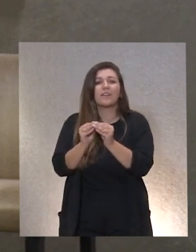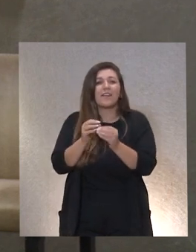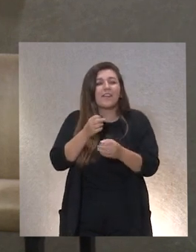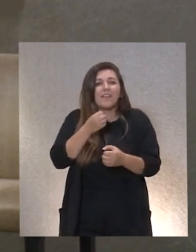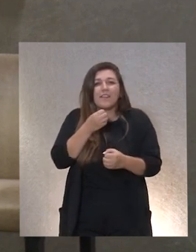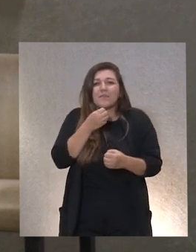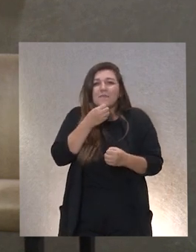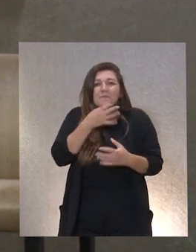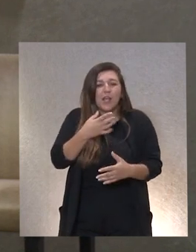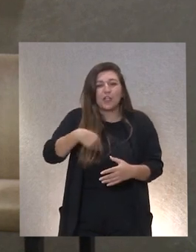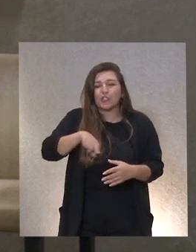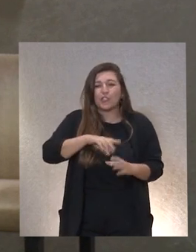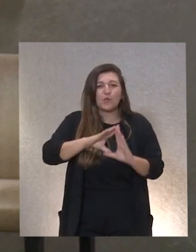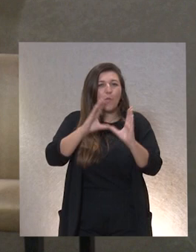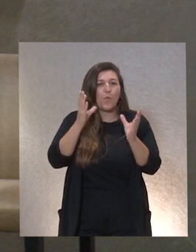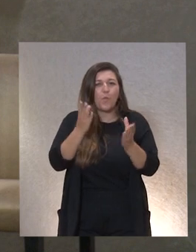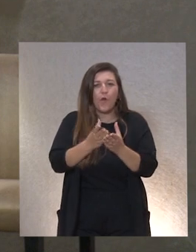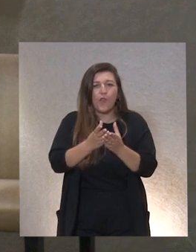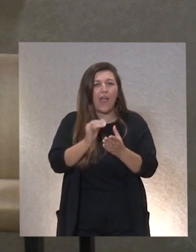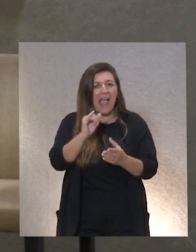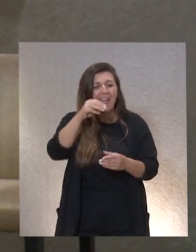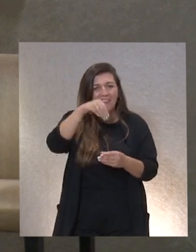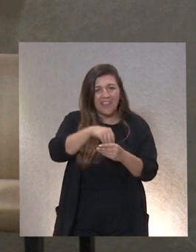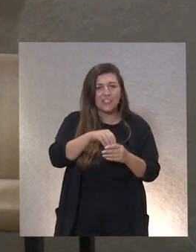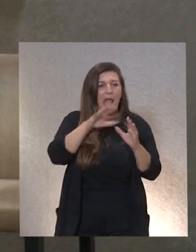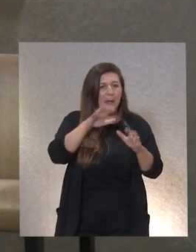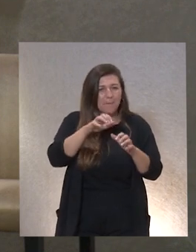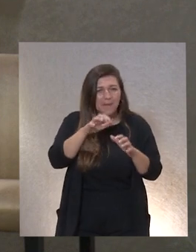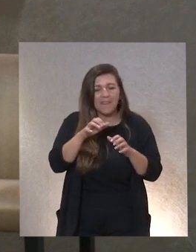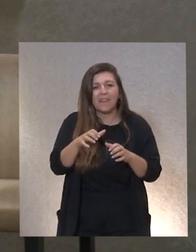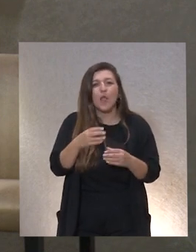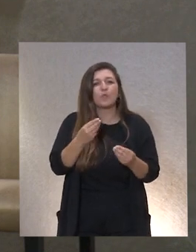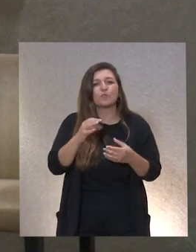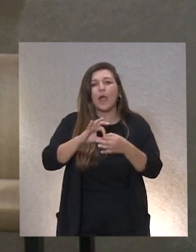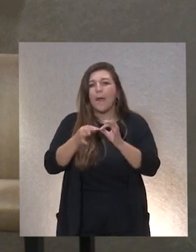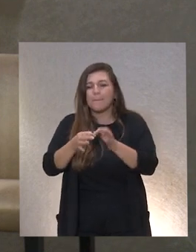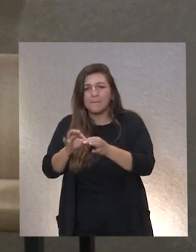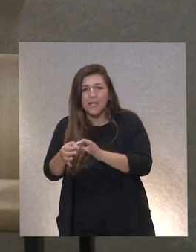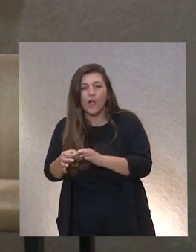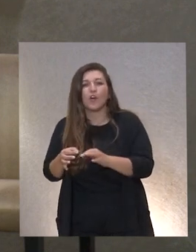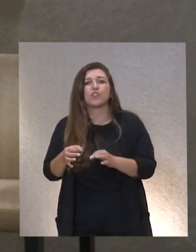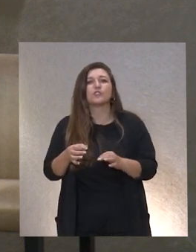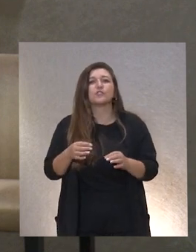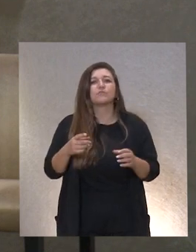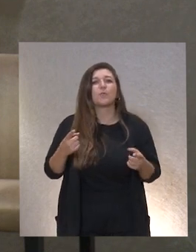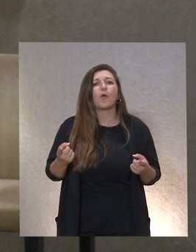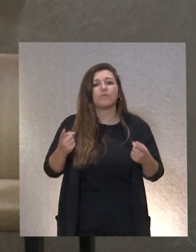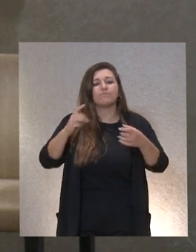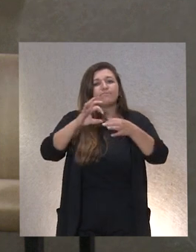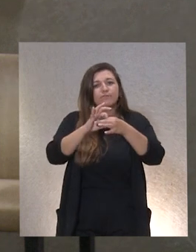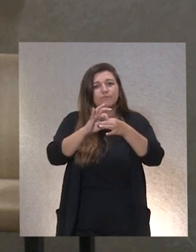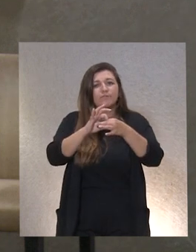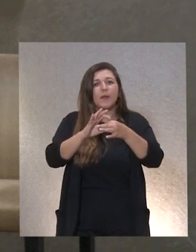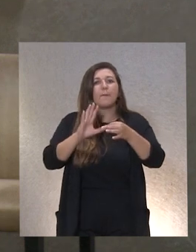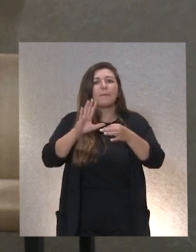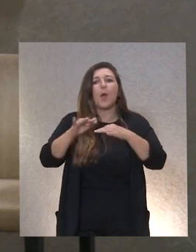que estamos en el mundo qué bien que aprendemos qué bien que tenemos tantos amigos que están vinculados pero no son del